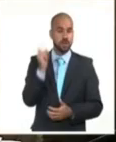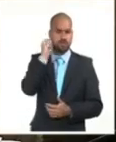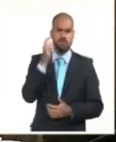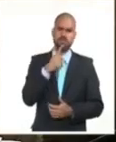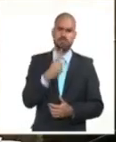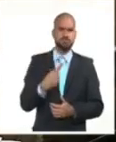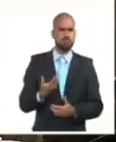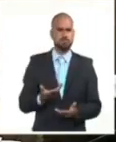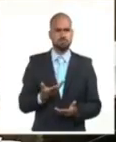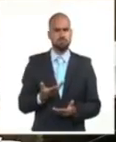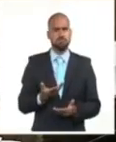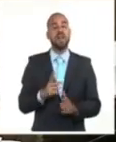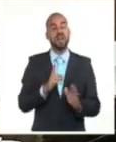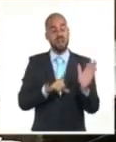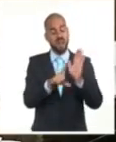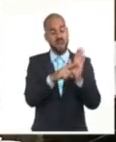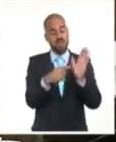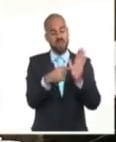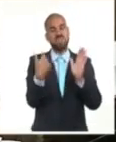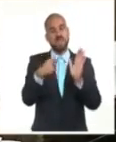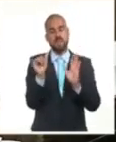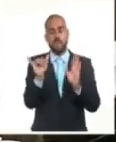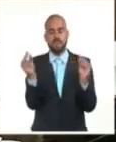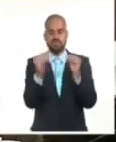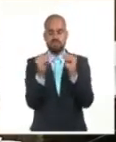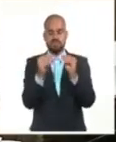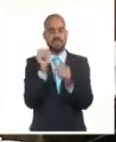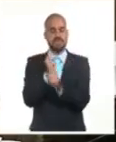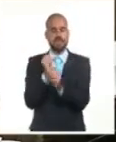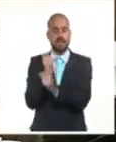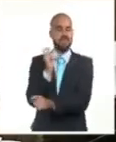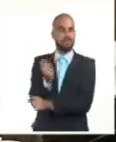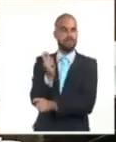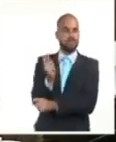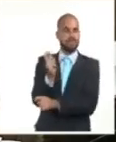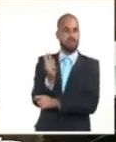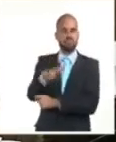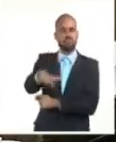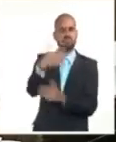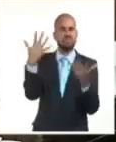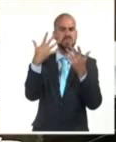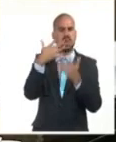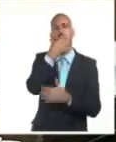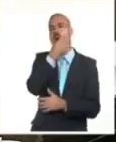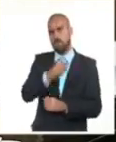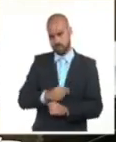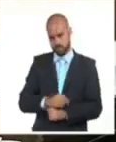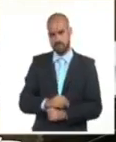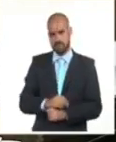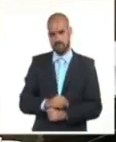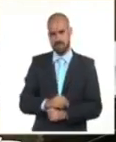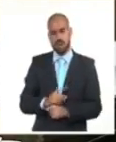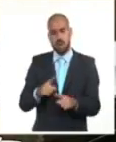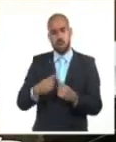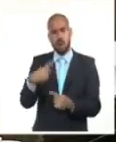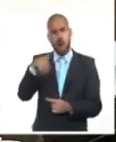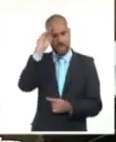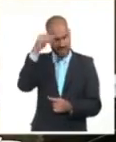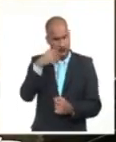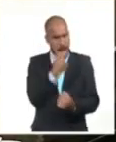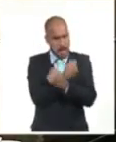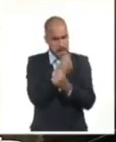complementarse con la labor educativa a realizarse con los jóvenes, que son pocos conscientes de los riesgos